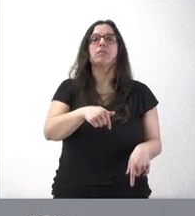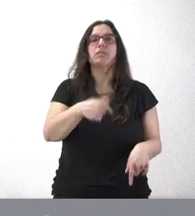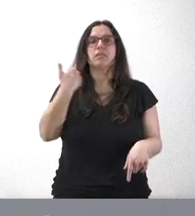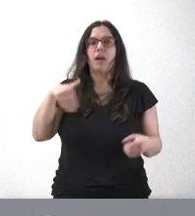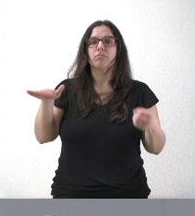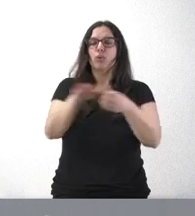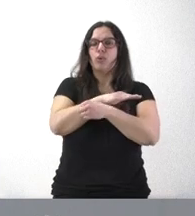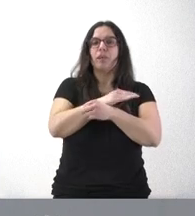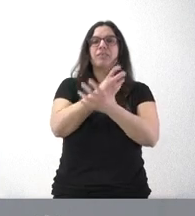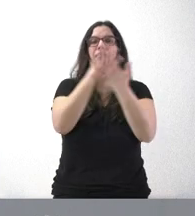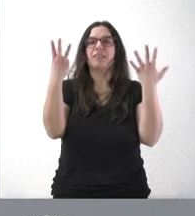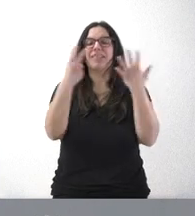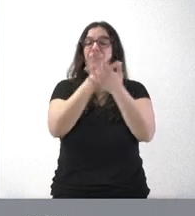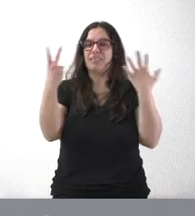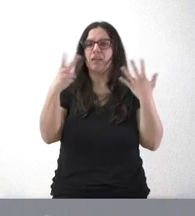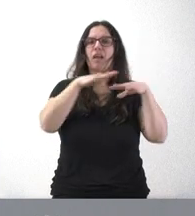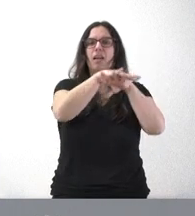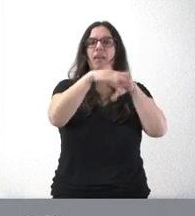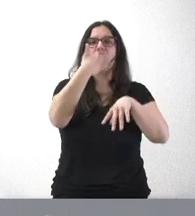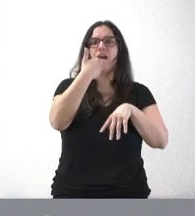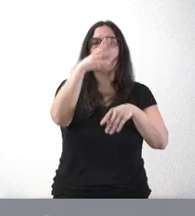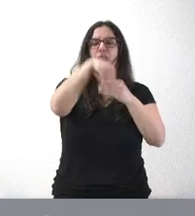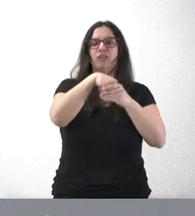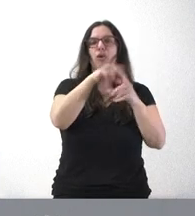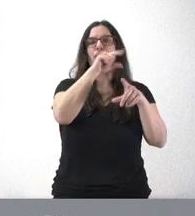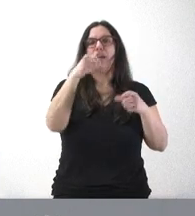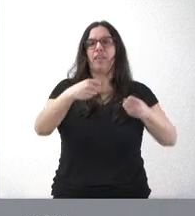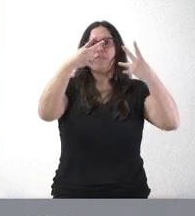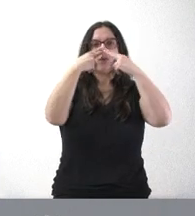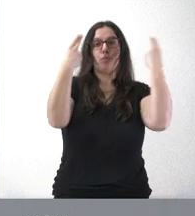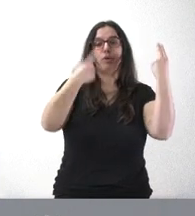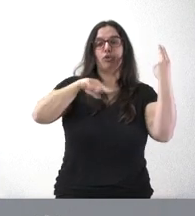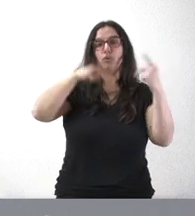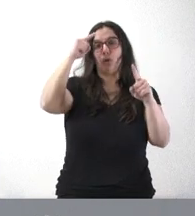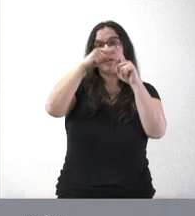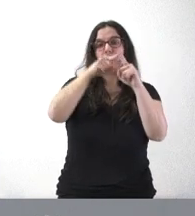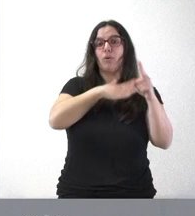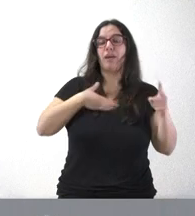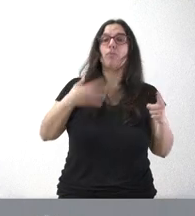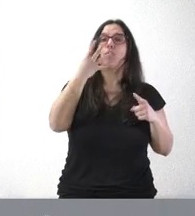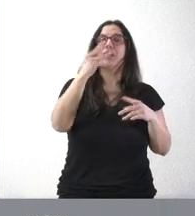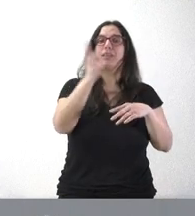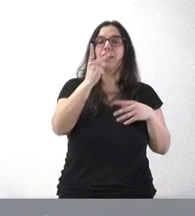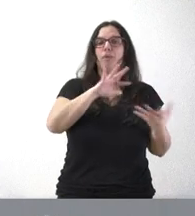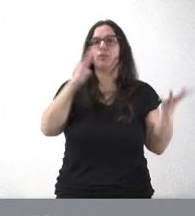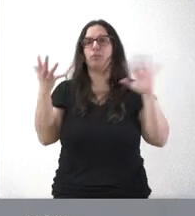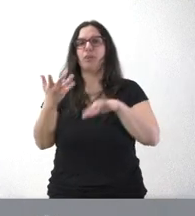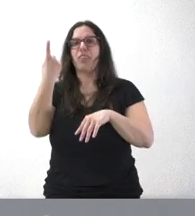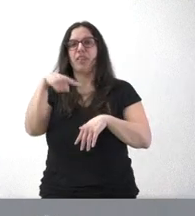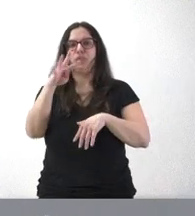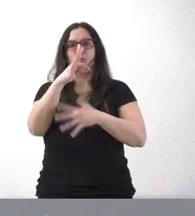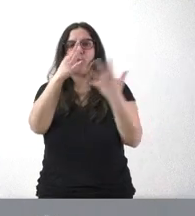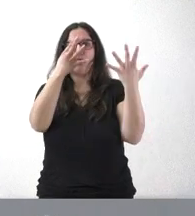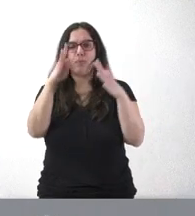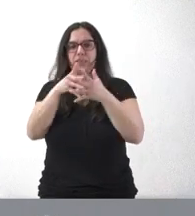17 redes de calor y 100 edificios públicos y el objetivo nuestro es pasar de 40 kilómetros de redes instalados a 190 y pasar de